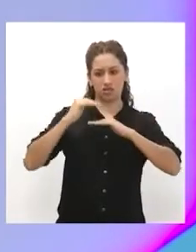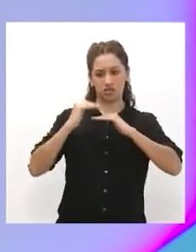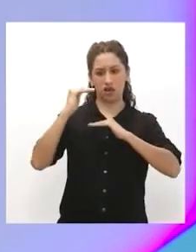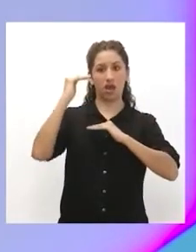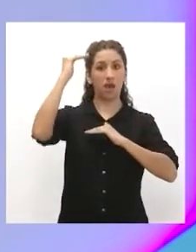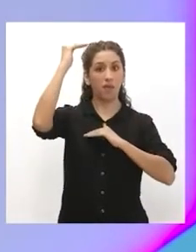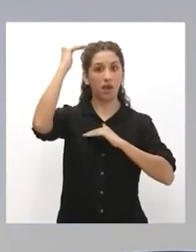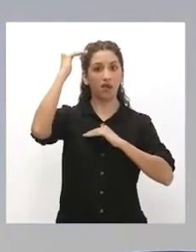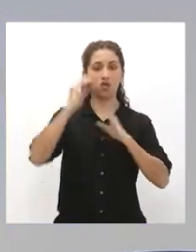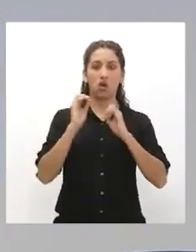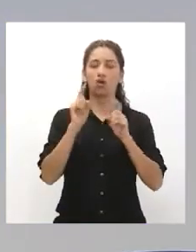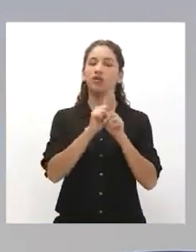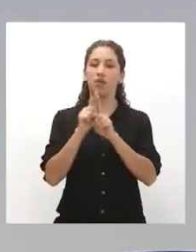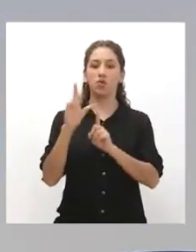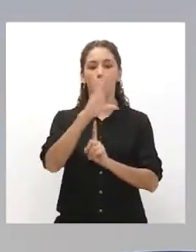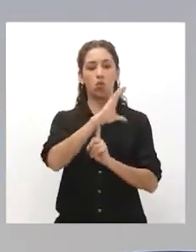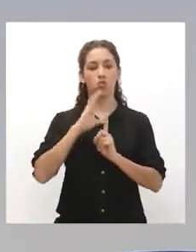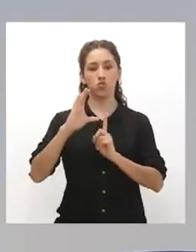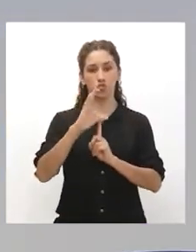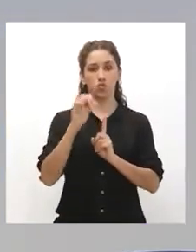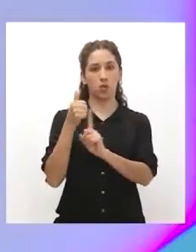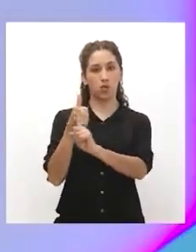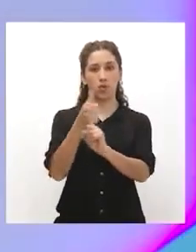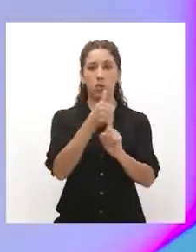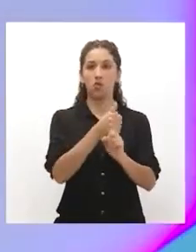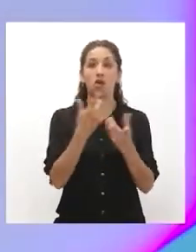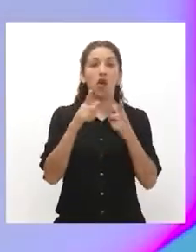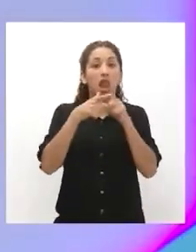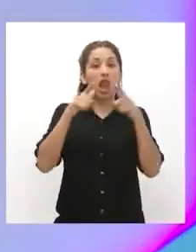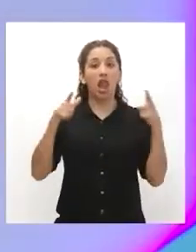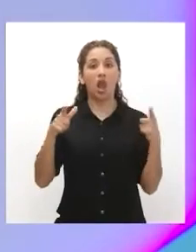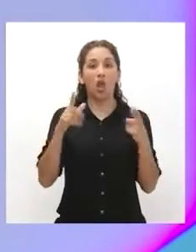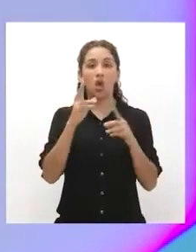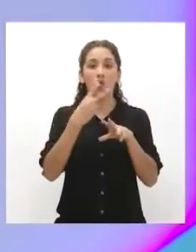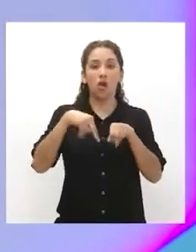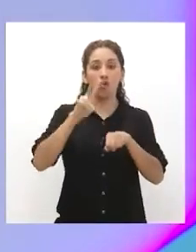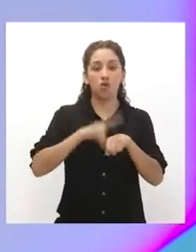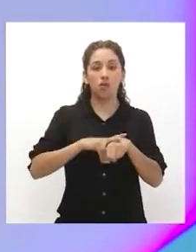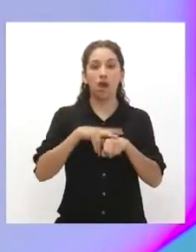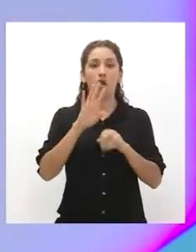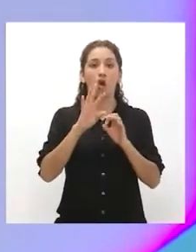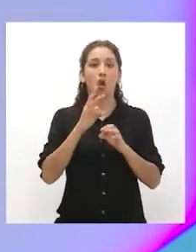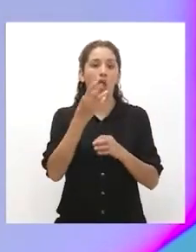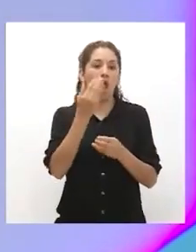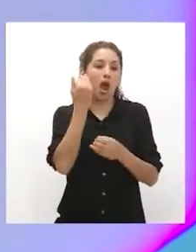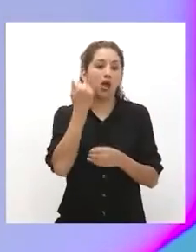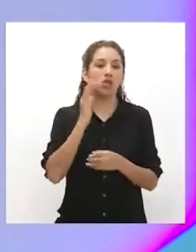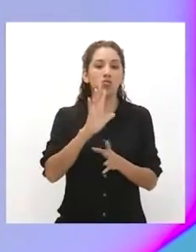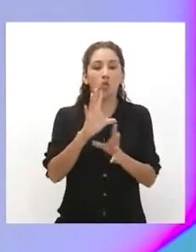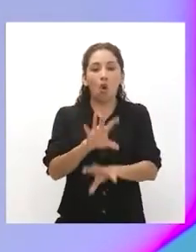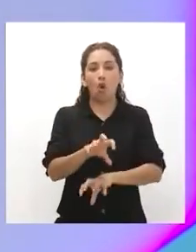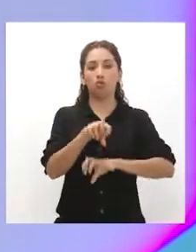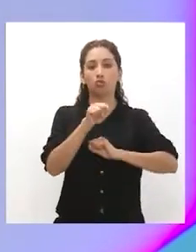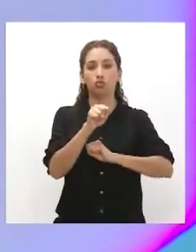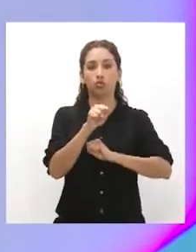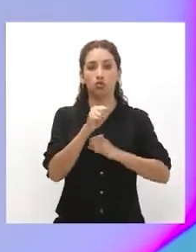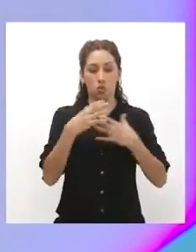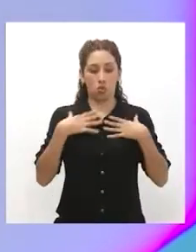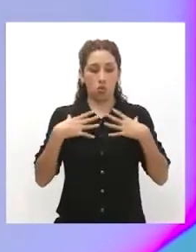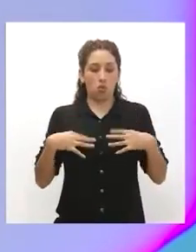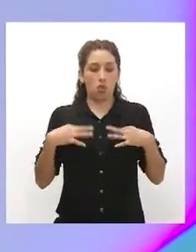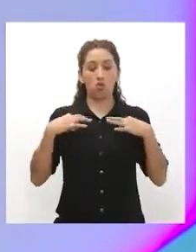estatura. Y étnico-culturales. Como la lengua materna, acento ovejo, costumbres,